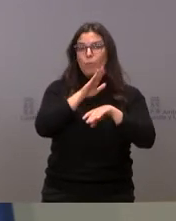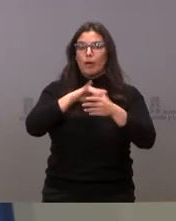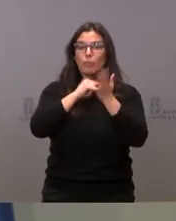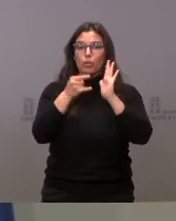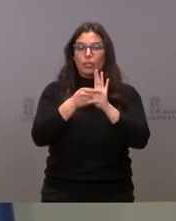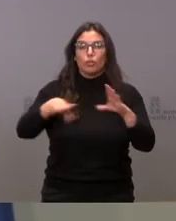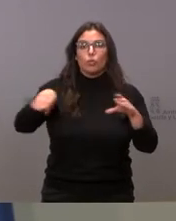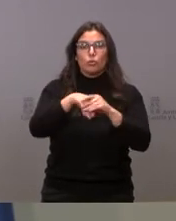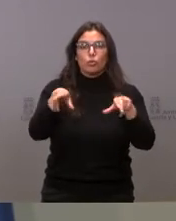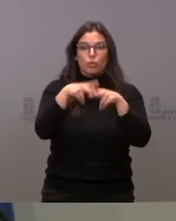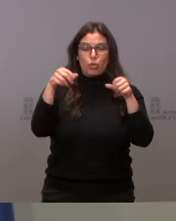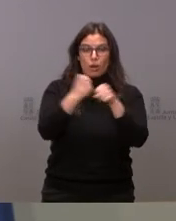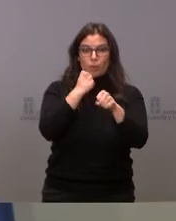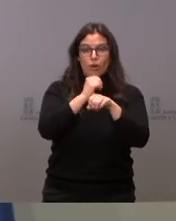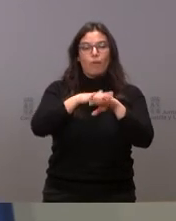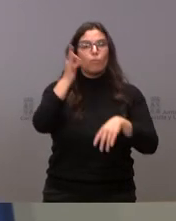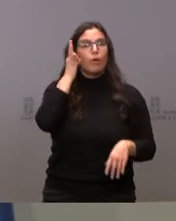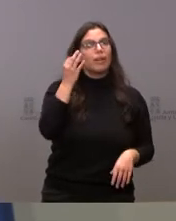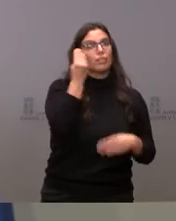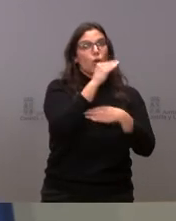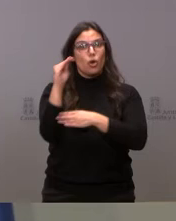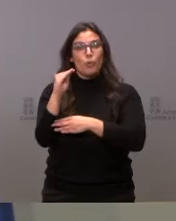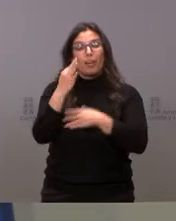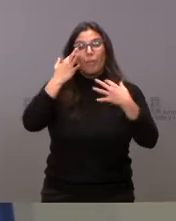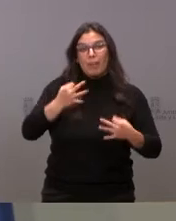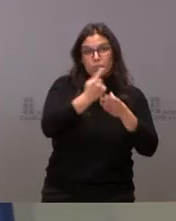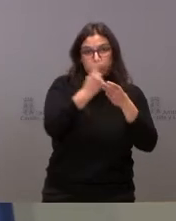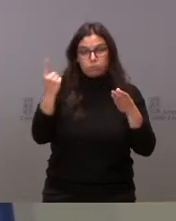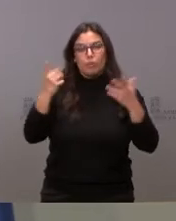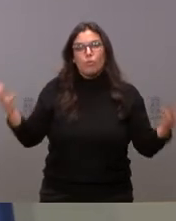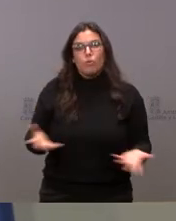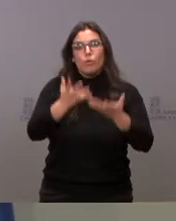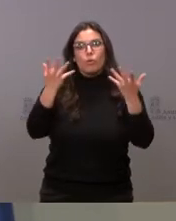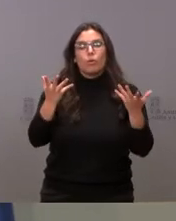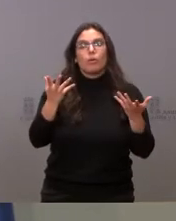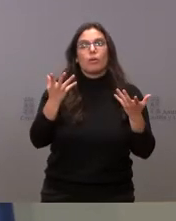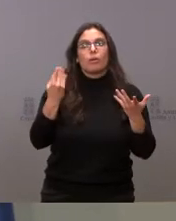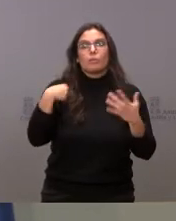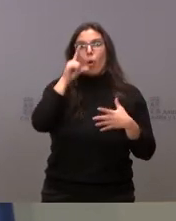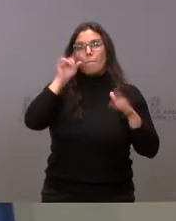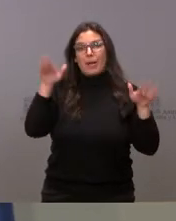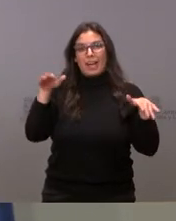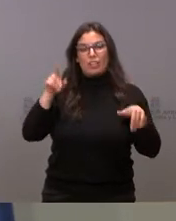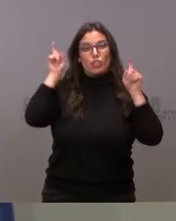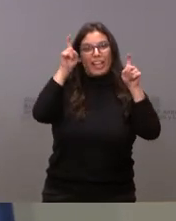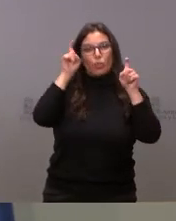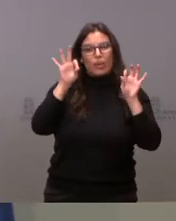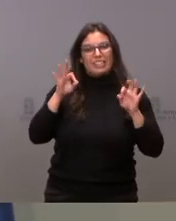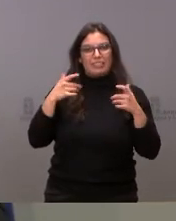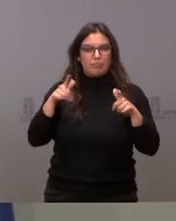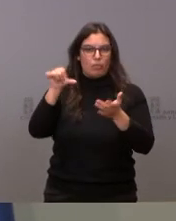sociolaboral para mujeres jóvenes en riesgo de exclusión promovido por Pajarillos Educa en Valladolid.